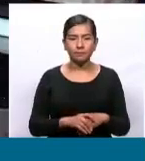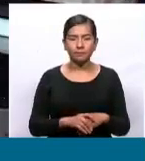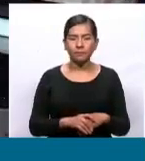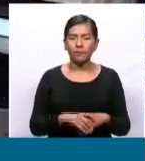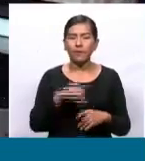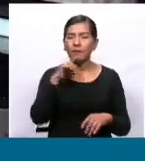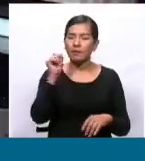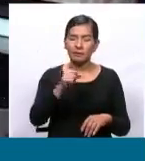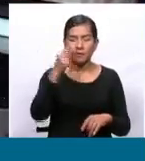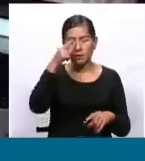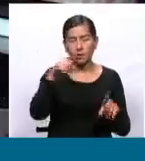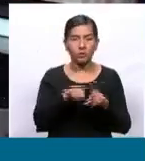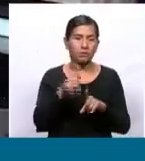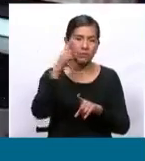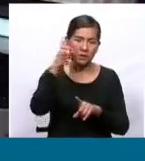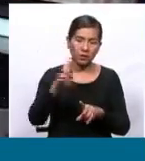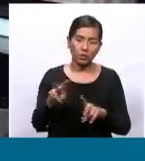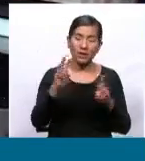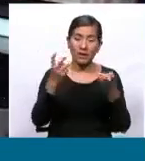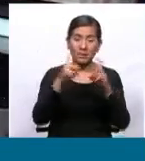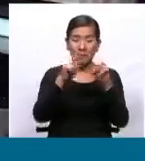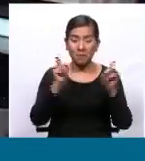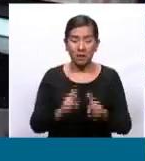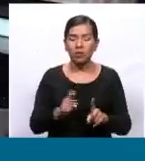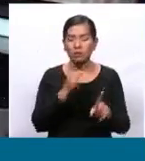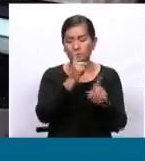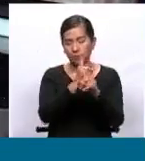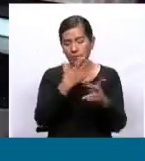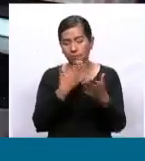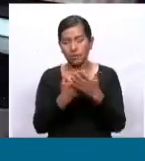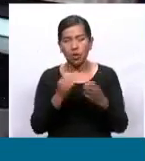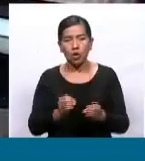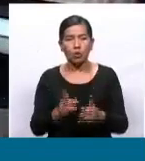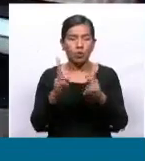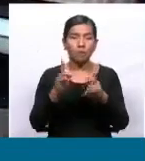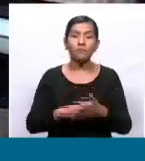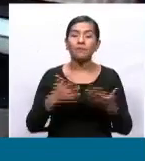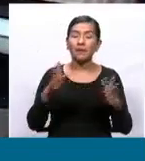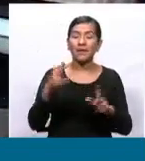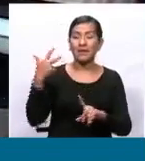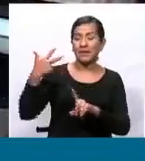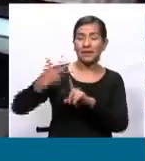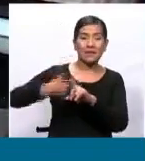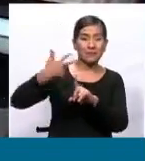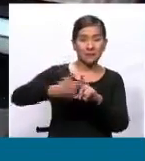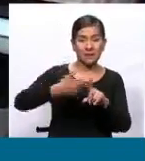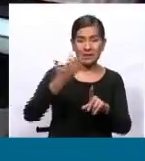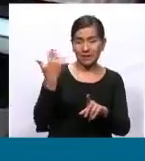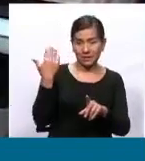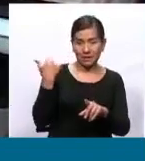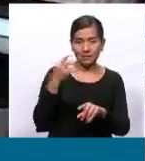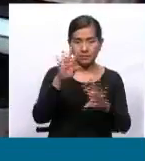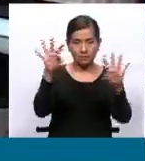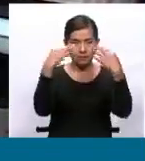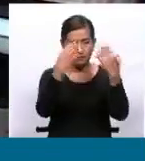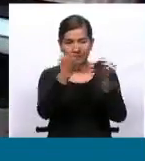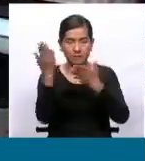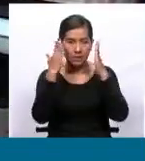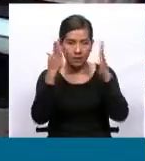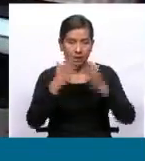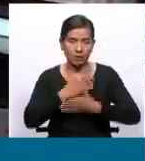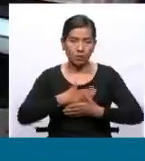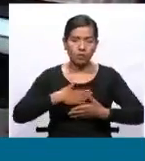Totalmente de acuerdo y creo que es una pregunta muy pertinente, Iván. El último trimestre, para la población que nos está viendo, el último